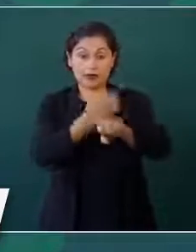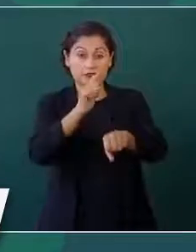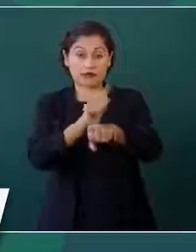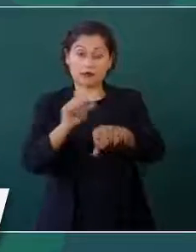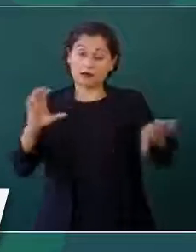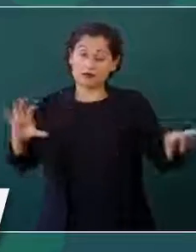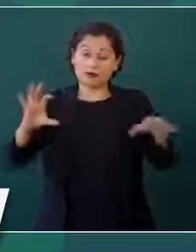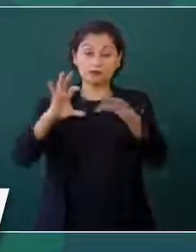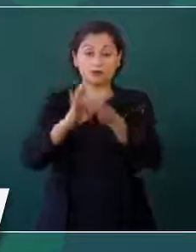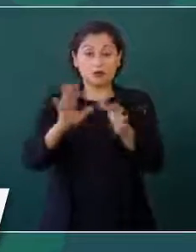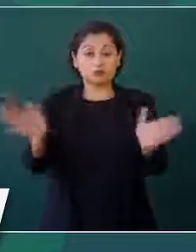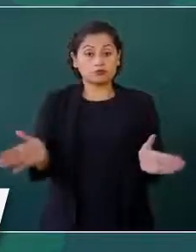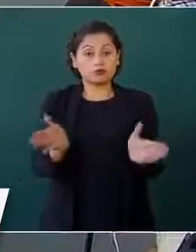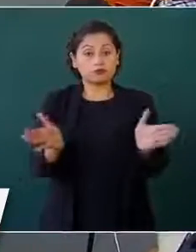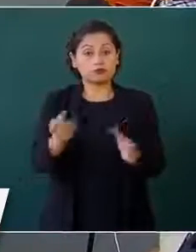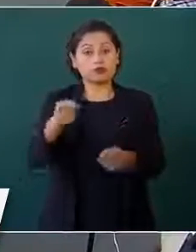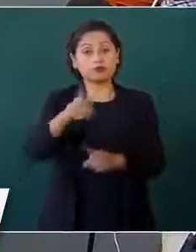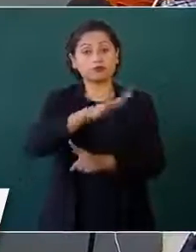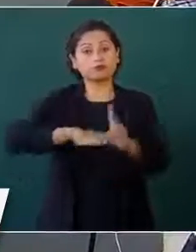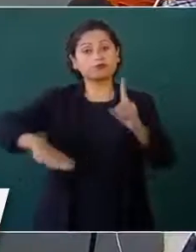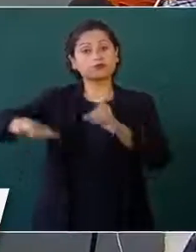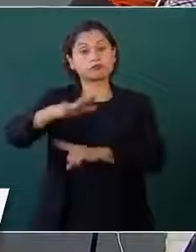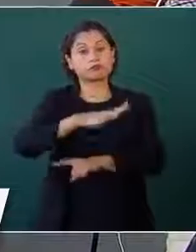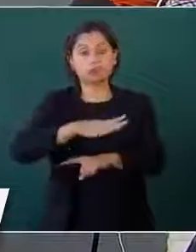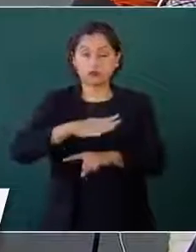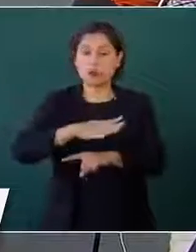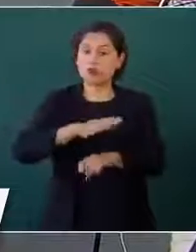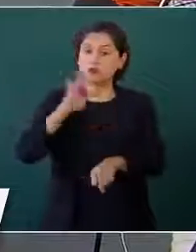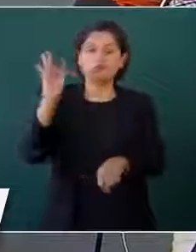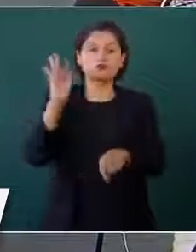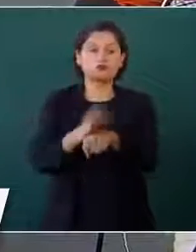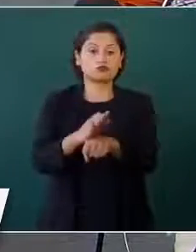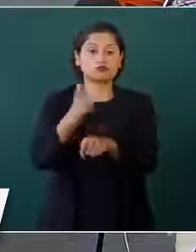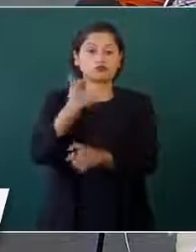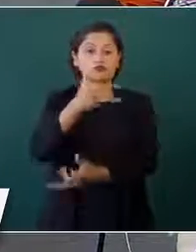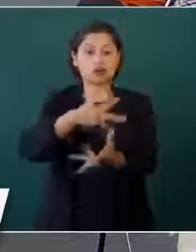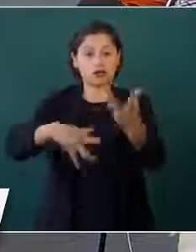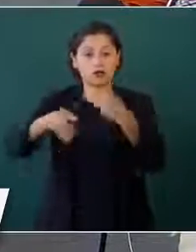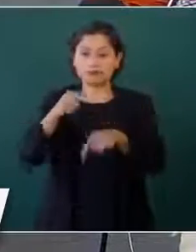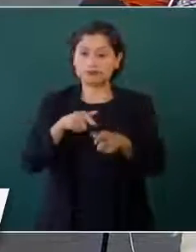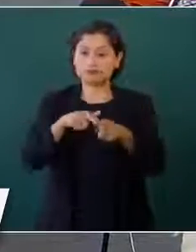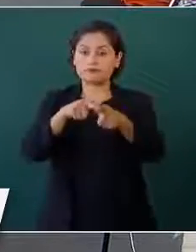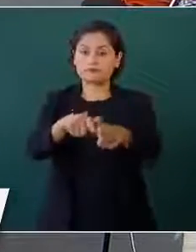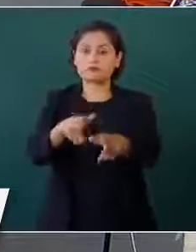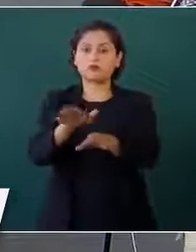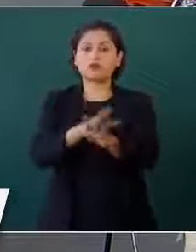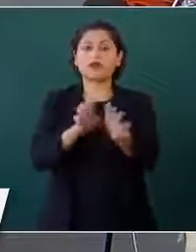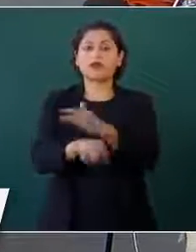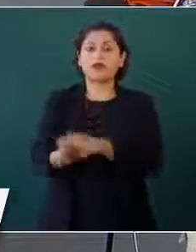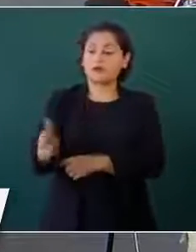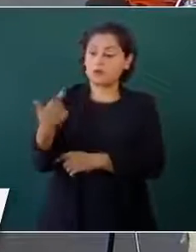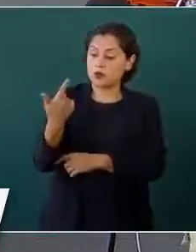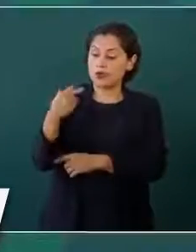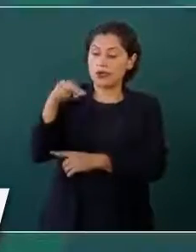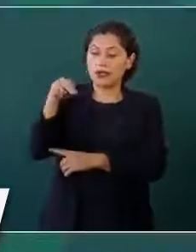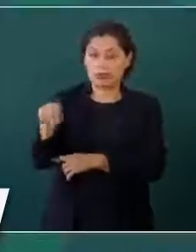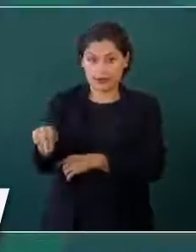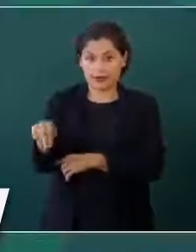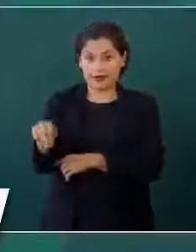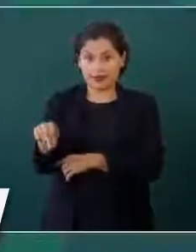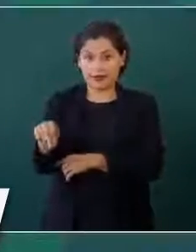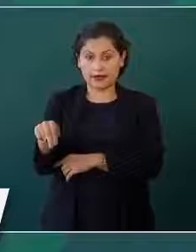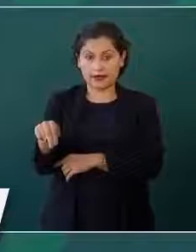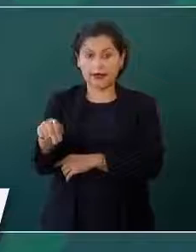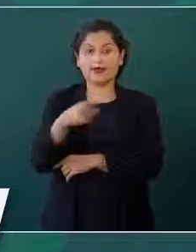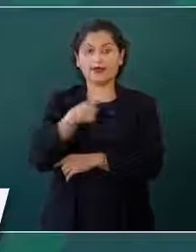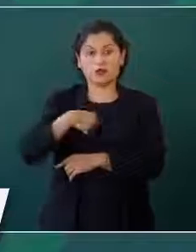por incrementar el estado de fuerza permanente. En el caso de la Guardia Nacional estamos en